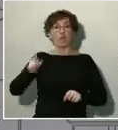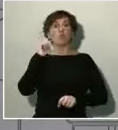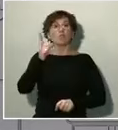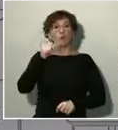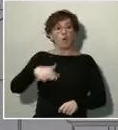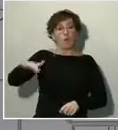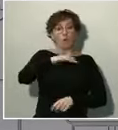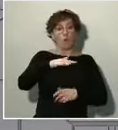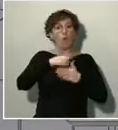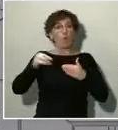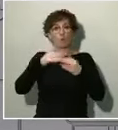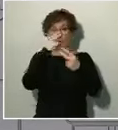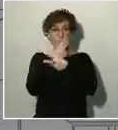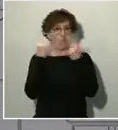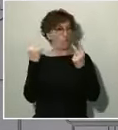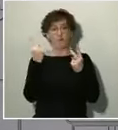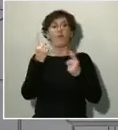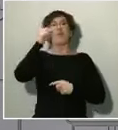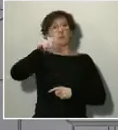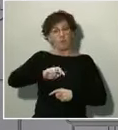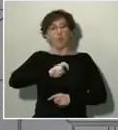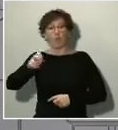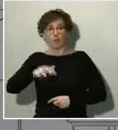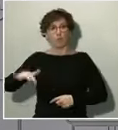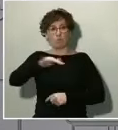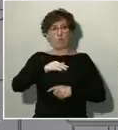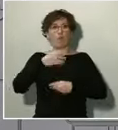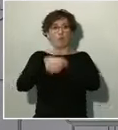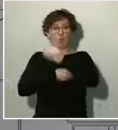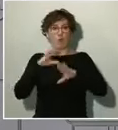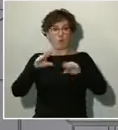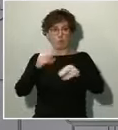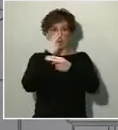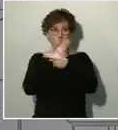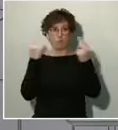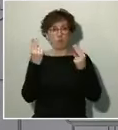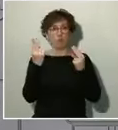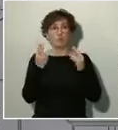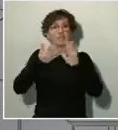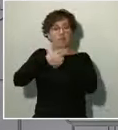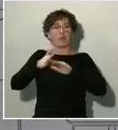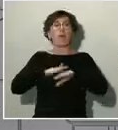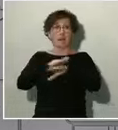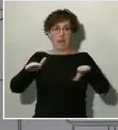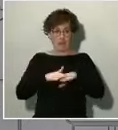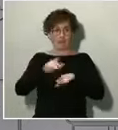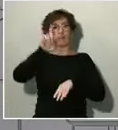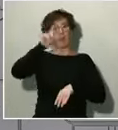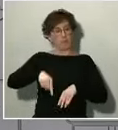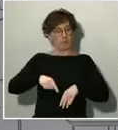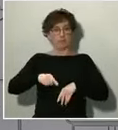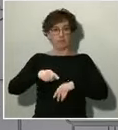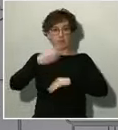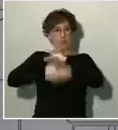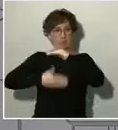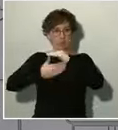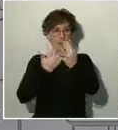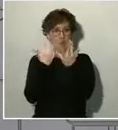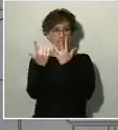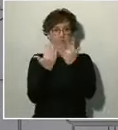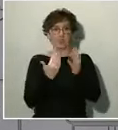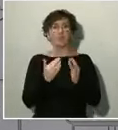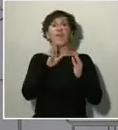otros espacios de uso público, como por ejemplo las playas. En segundo lugar, las actividades permitidas deben